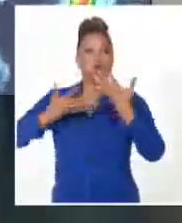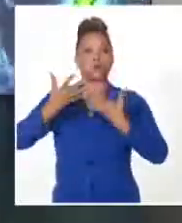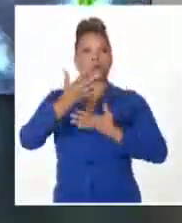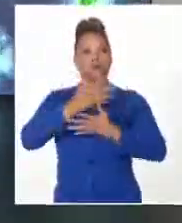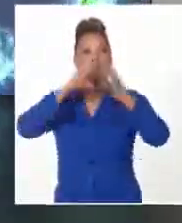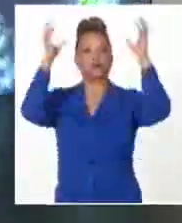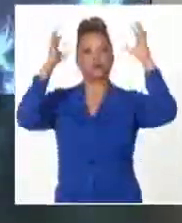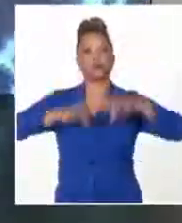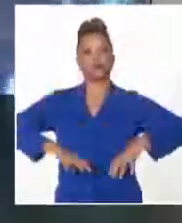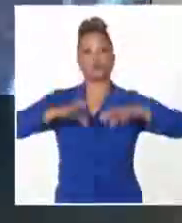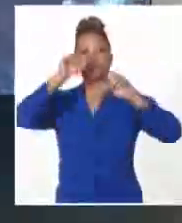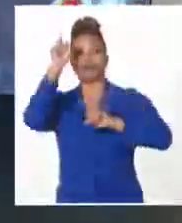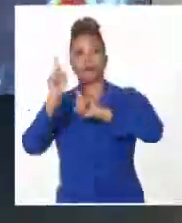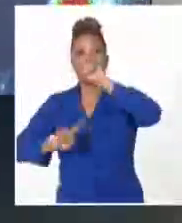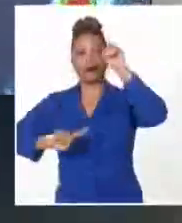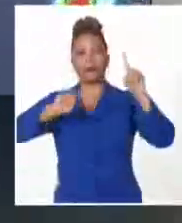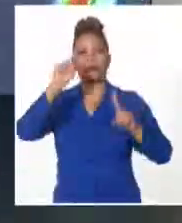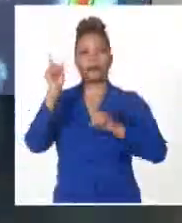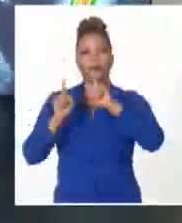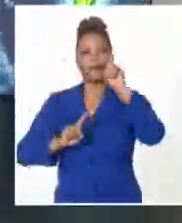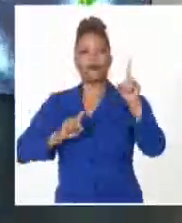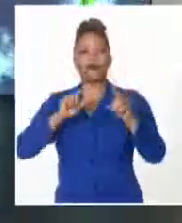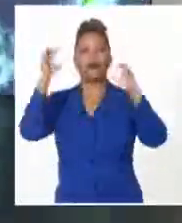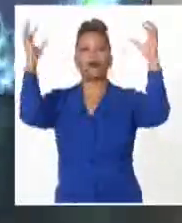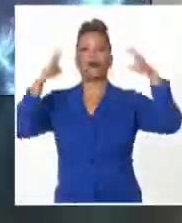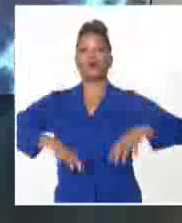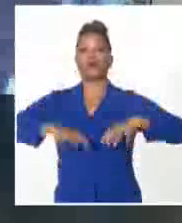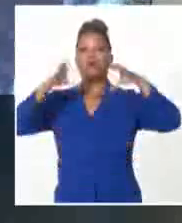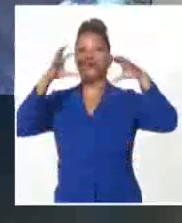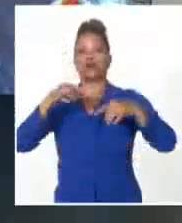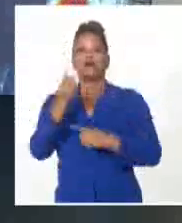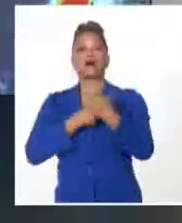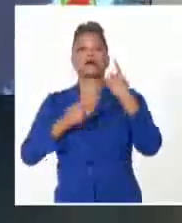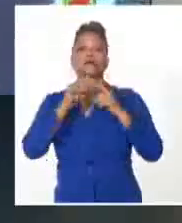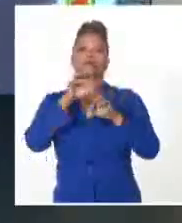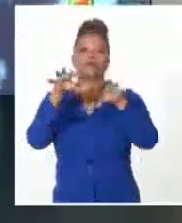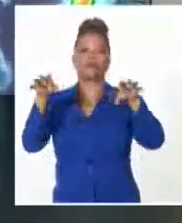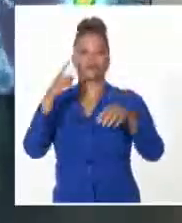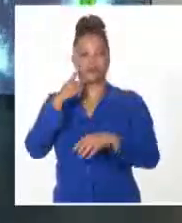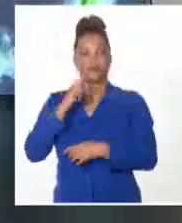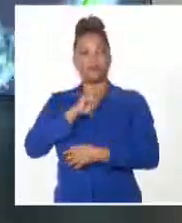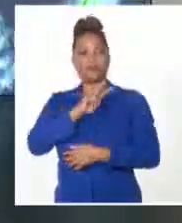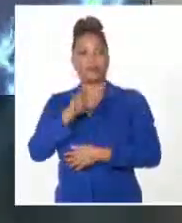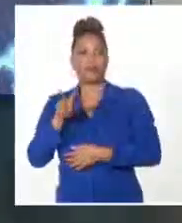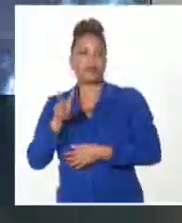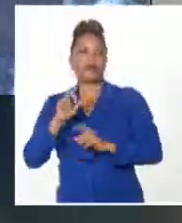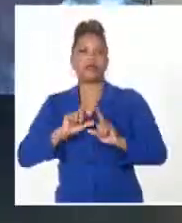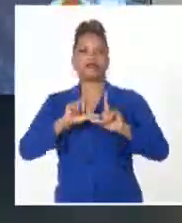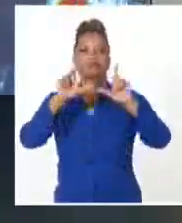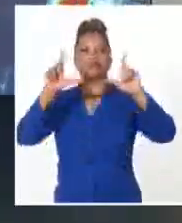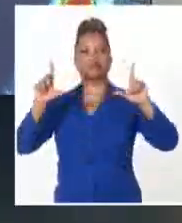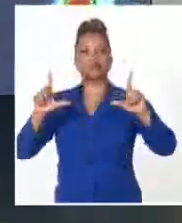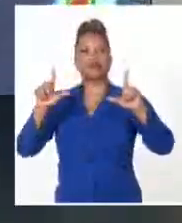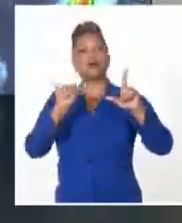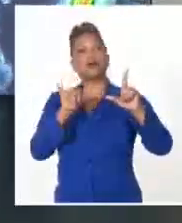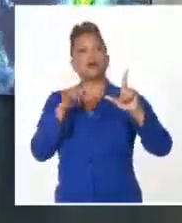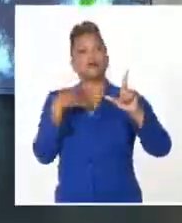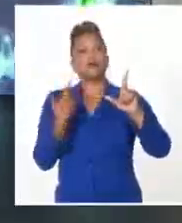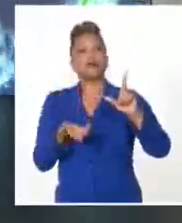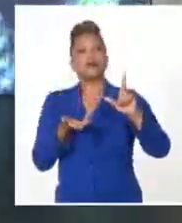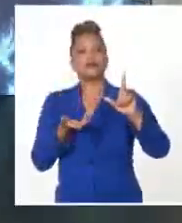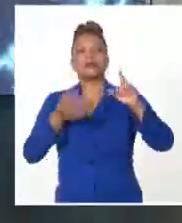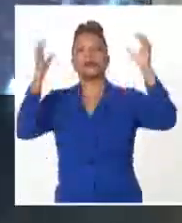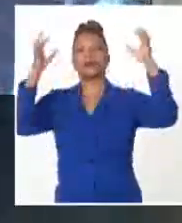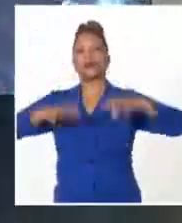chubascos, lluvias y tormentas eléctricas, que ha llegado a ser fuerte en algunas localidades, como se puede apreciar en esta imagen más ampliada. Pero también tenemos actividad de